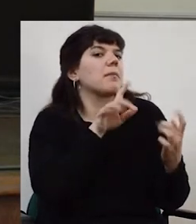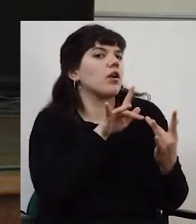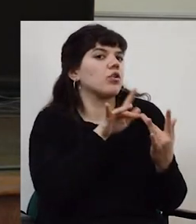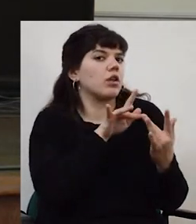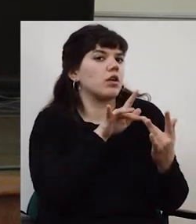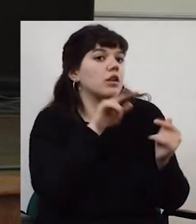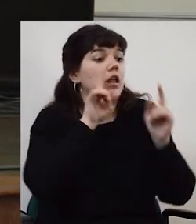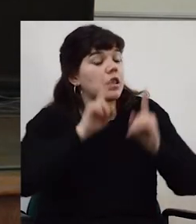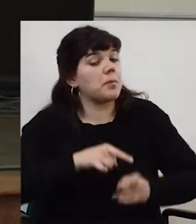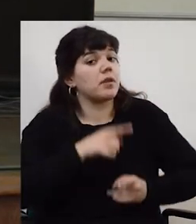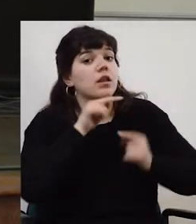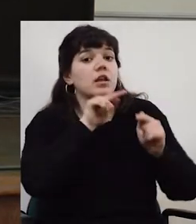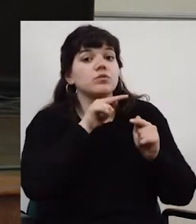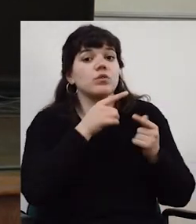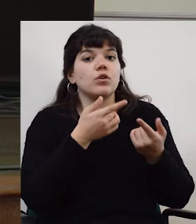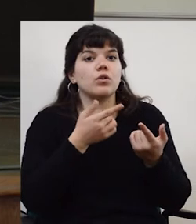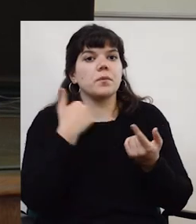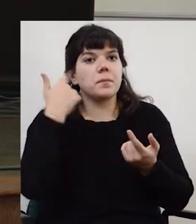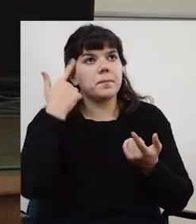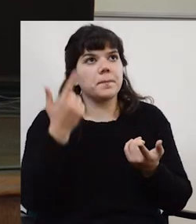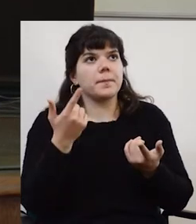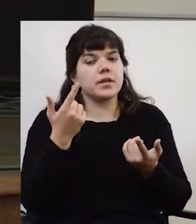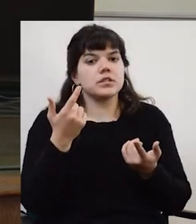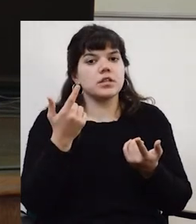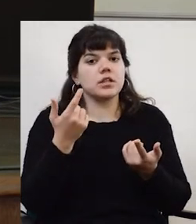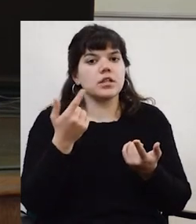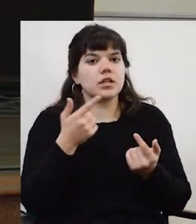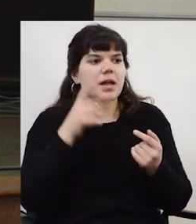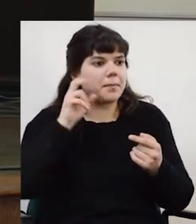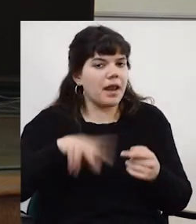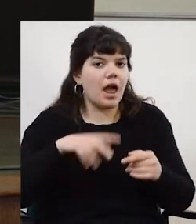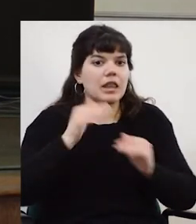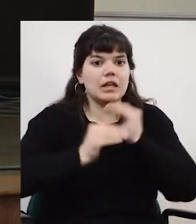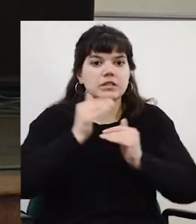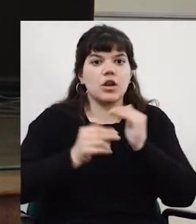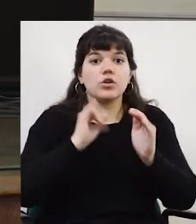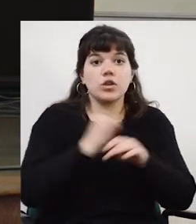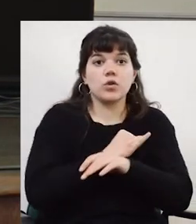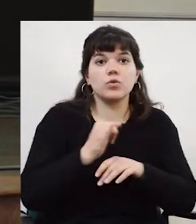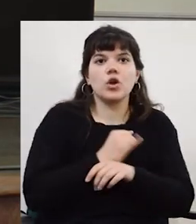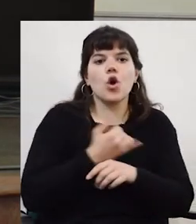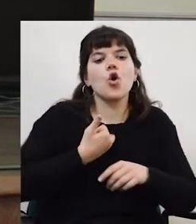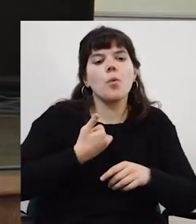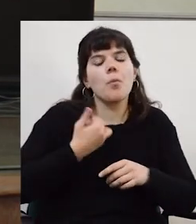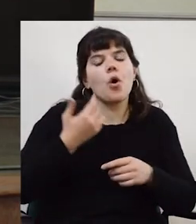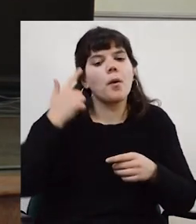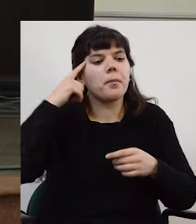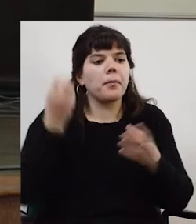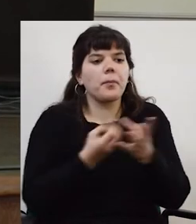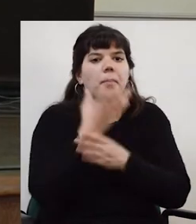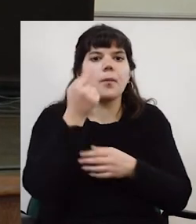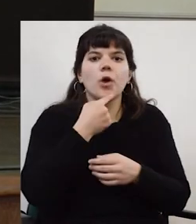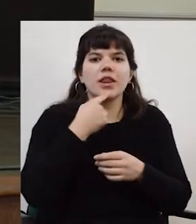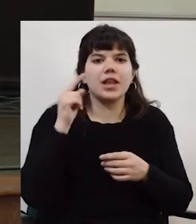Ahora, además de eso, a mí me parece que estamos pensando en el plan de desarrollo institucional en ver cómo construimos políticas institucionales